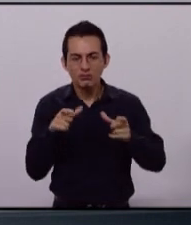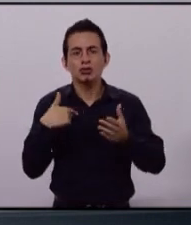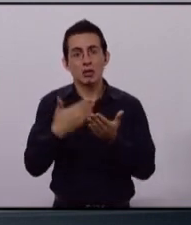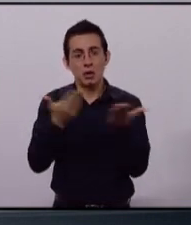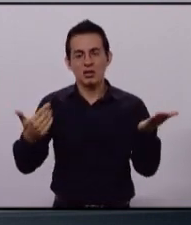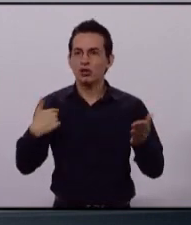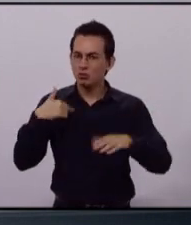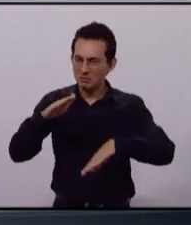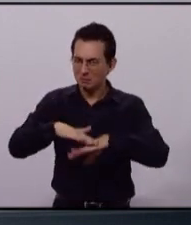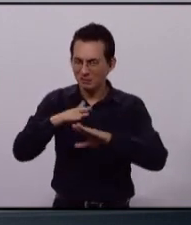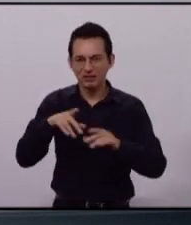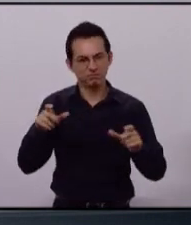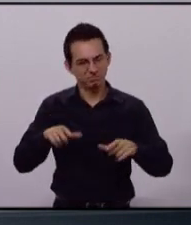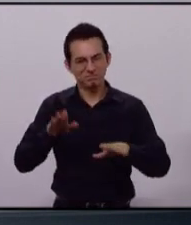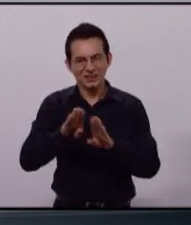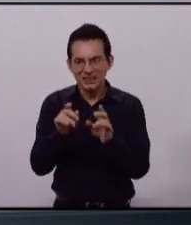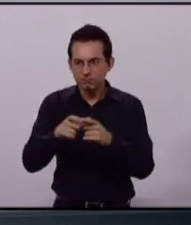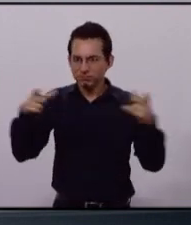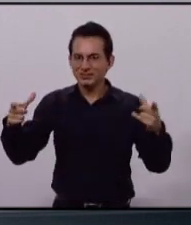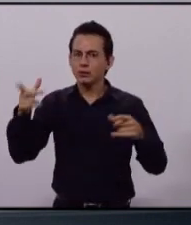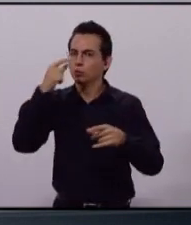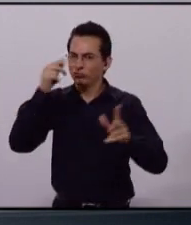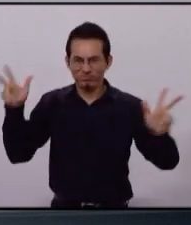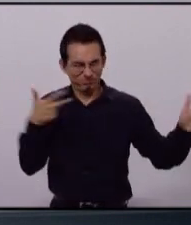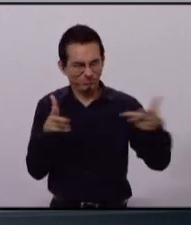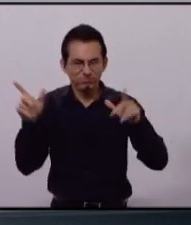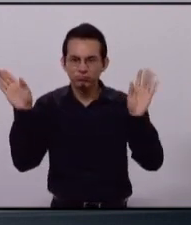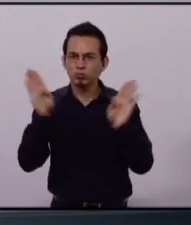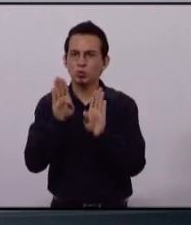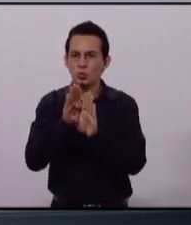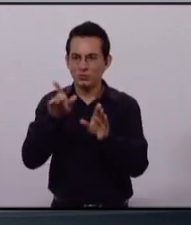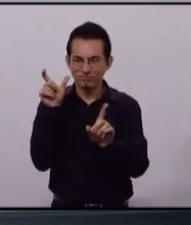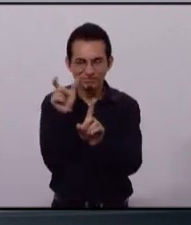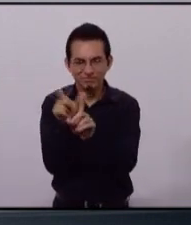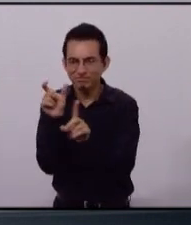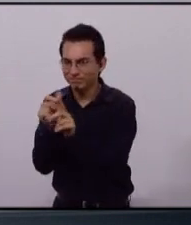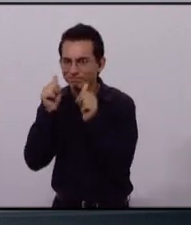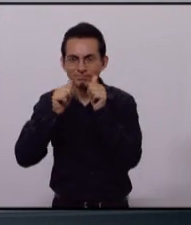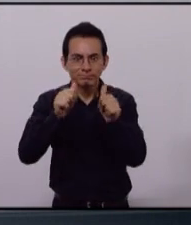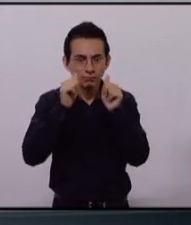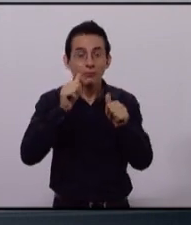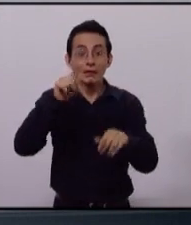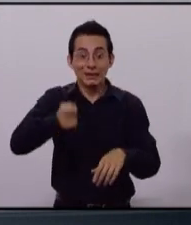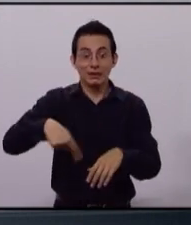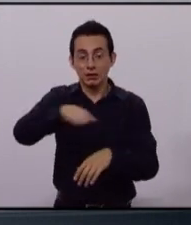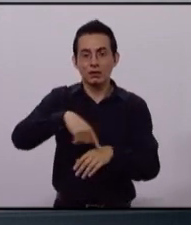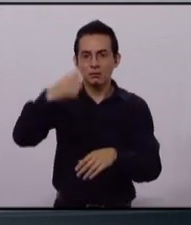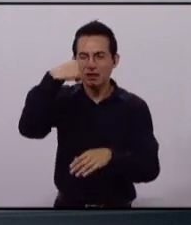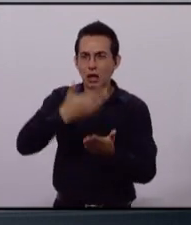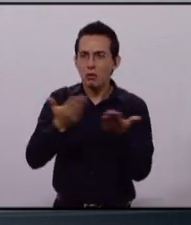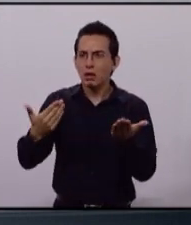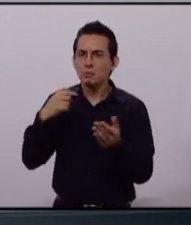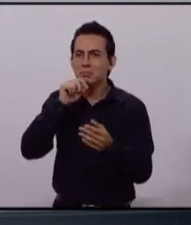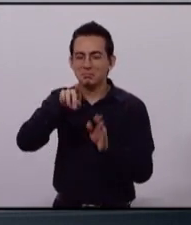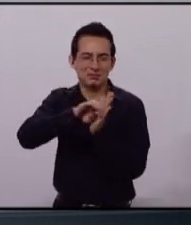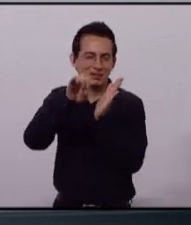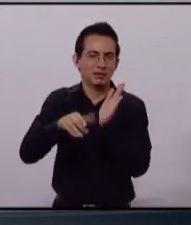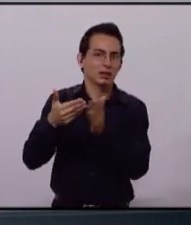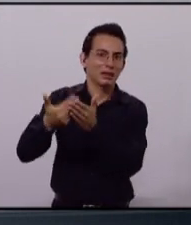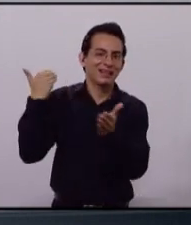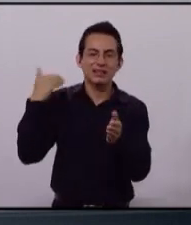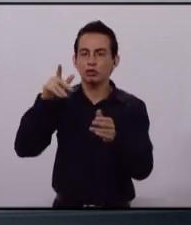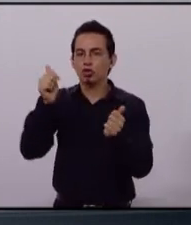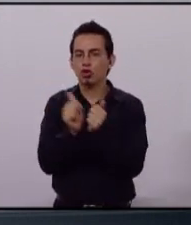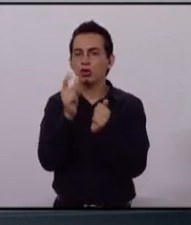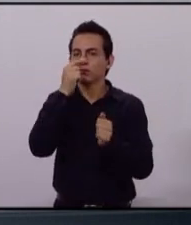patrullaje y remontaré los proyectos policíacos que hemos tenido éxito permanente en las colonias, como el caso de los módulos